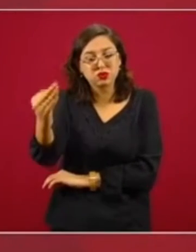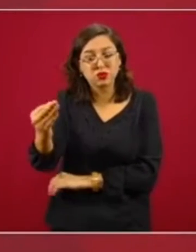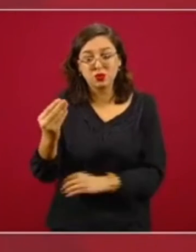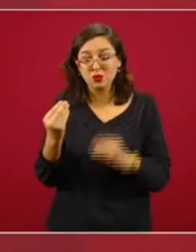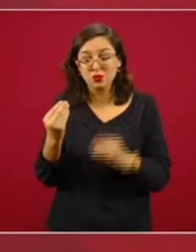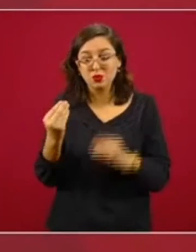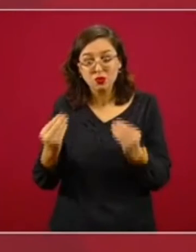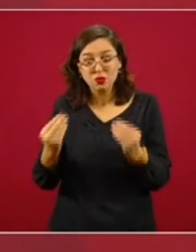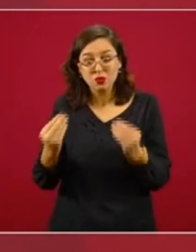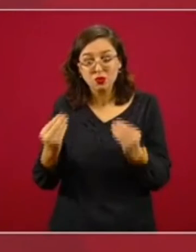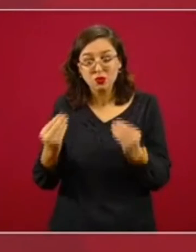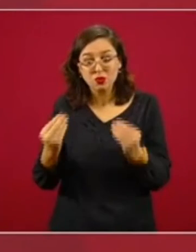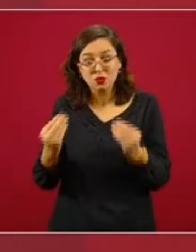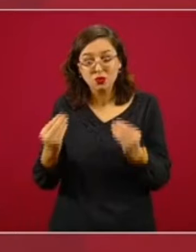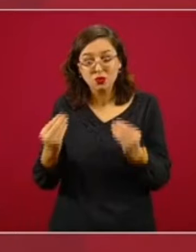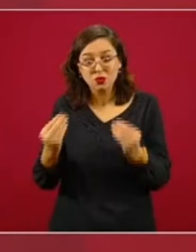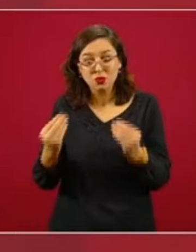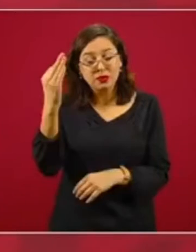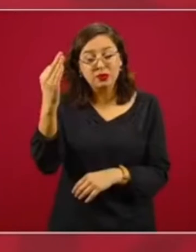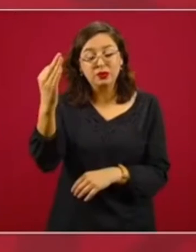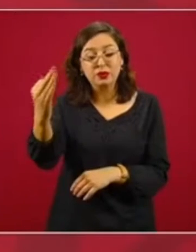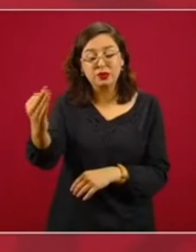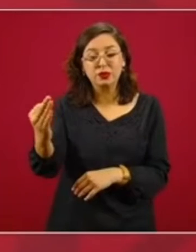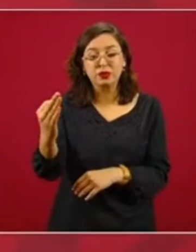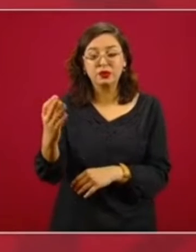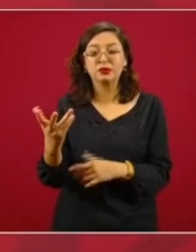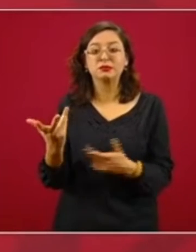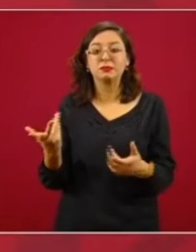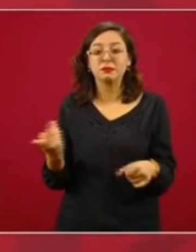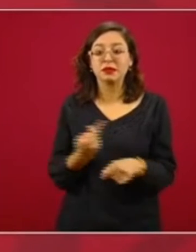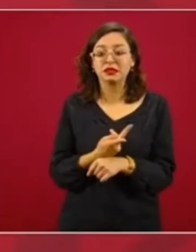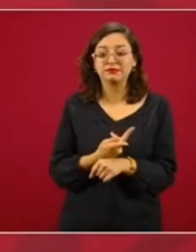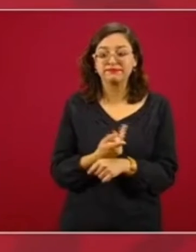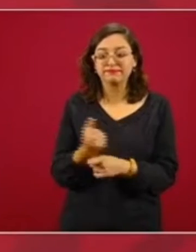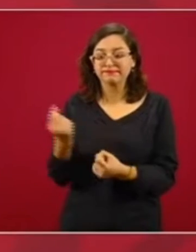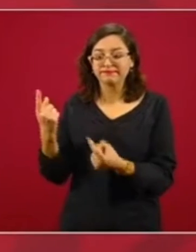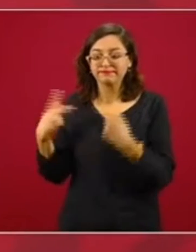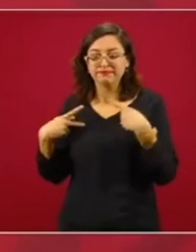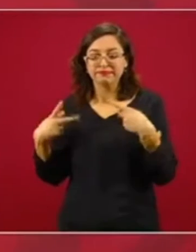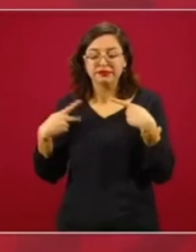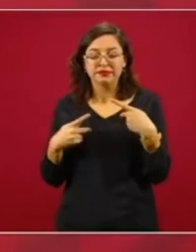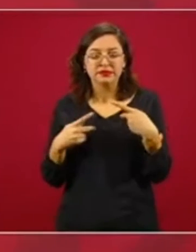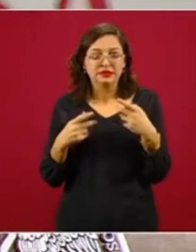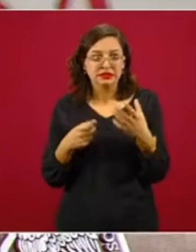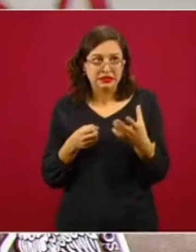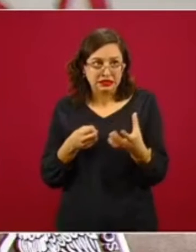hay temor a salir,